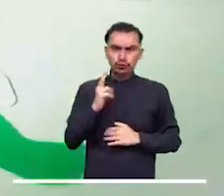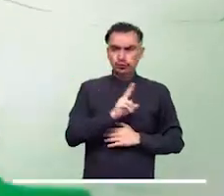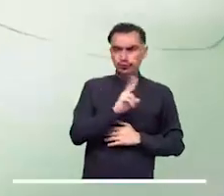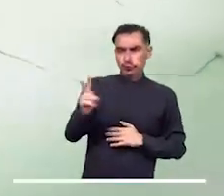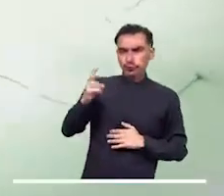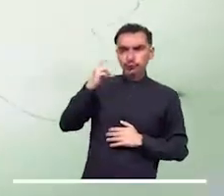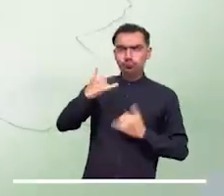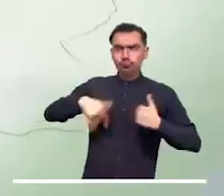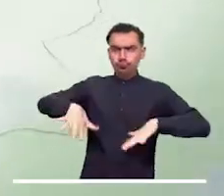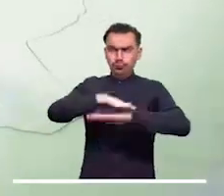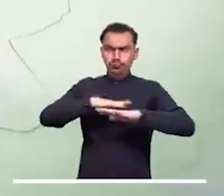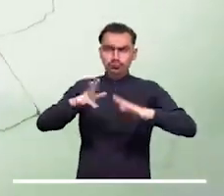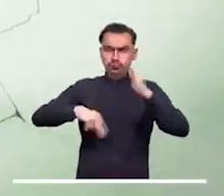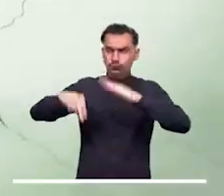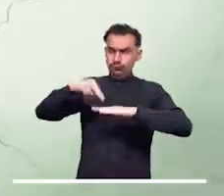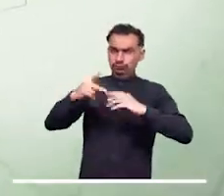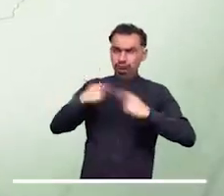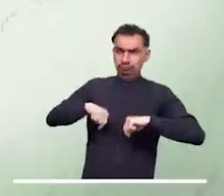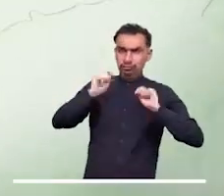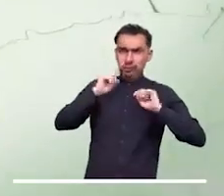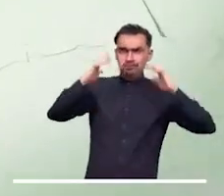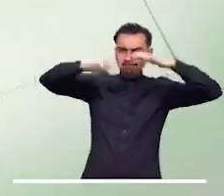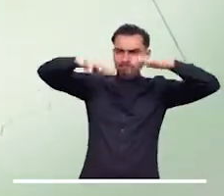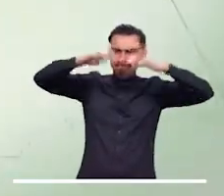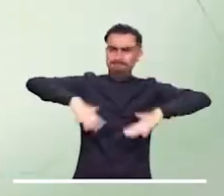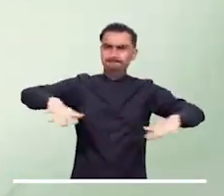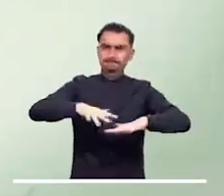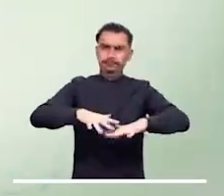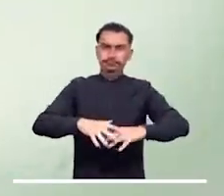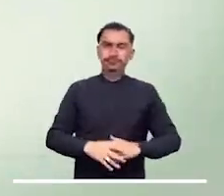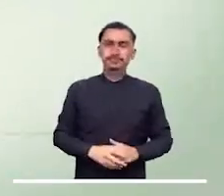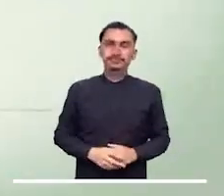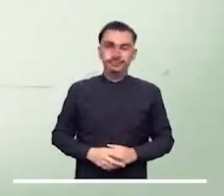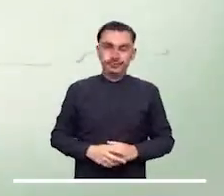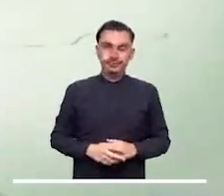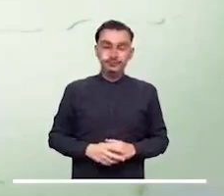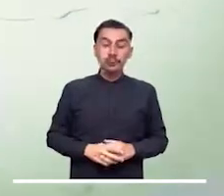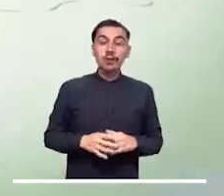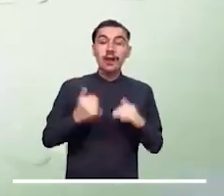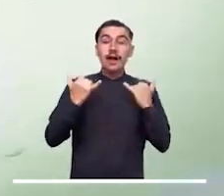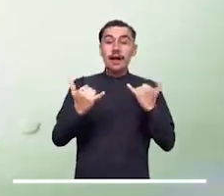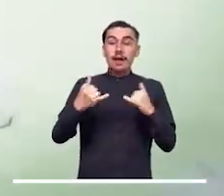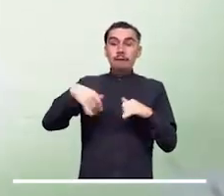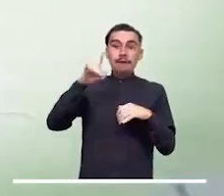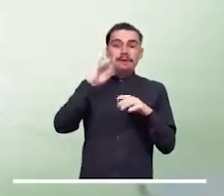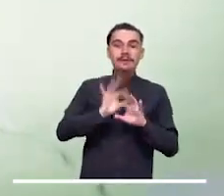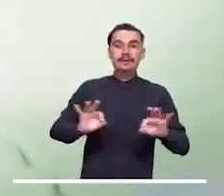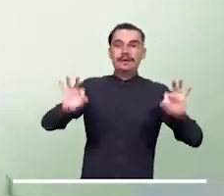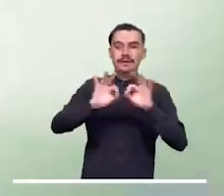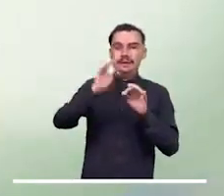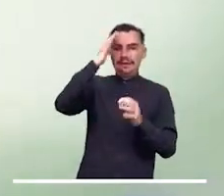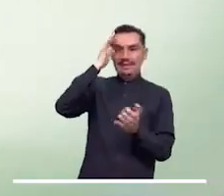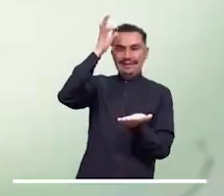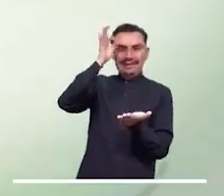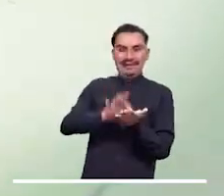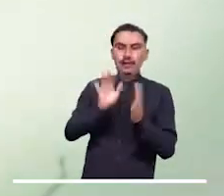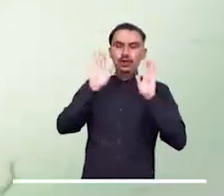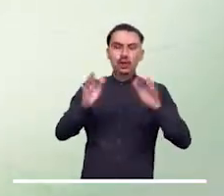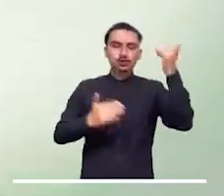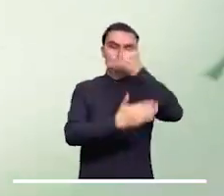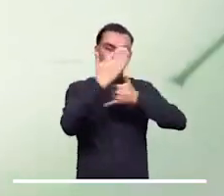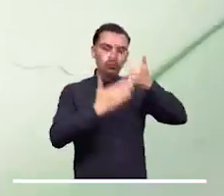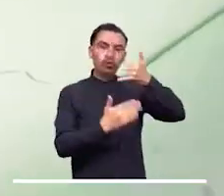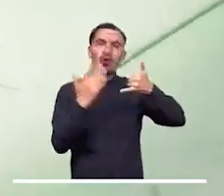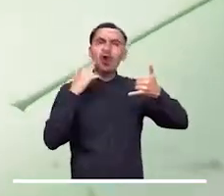lloviznas esporádicas en el norte, occidente de Cauca y de Nariño. Las aguas andinas se extenderán por